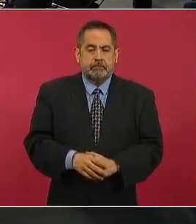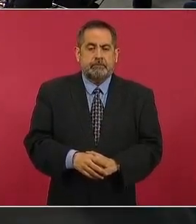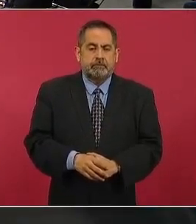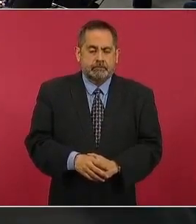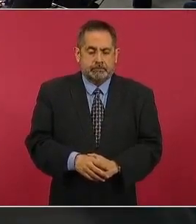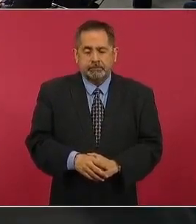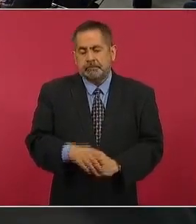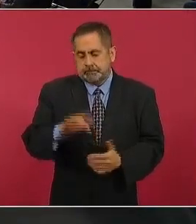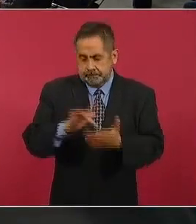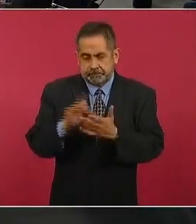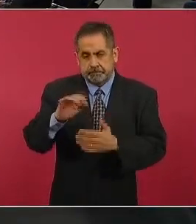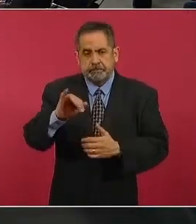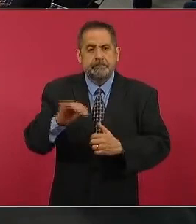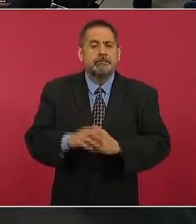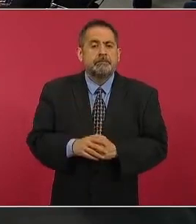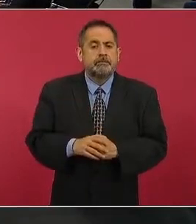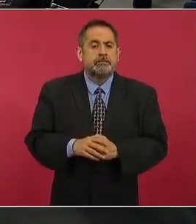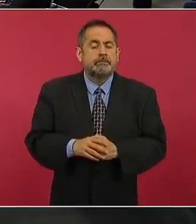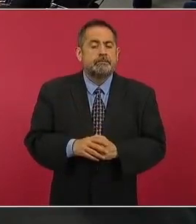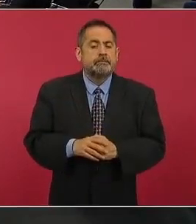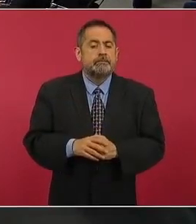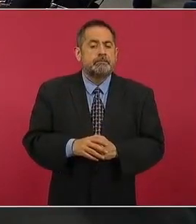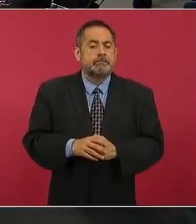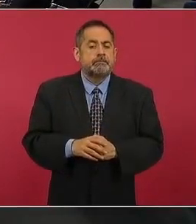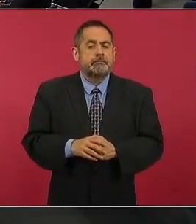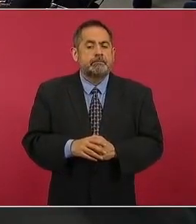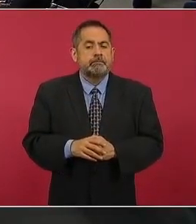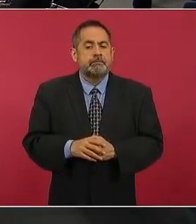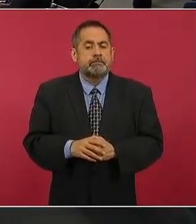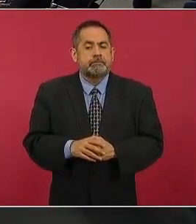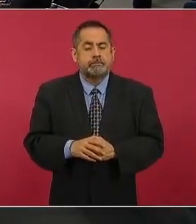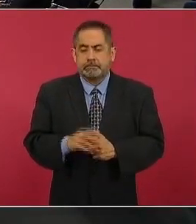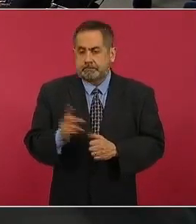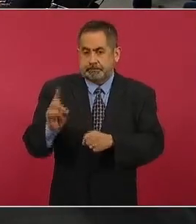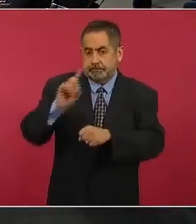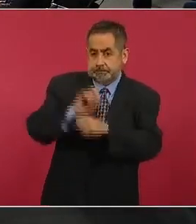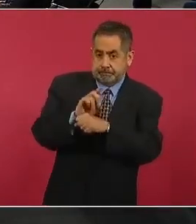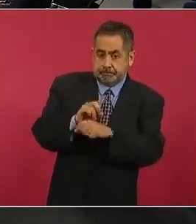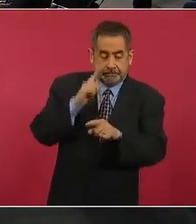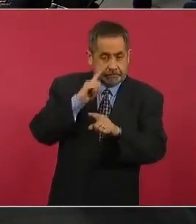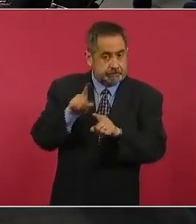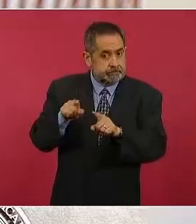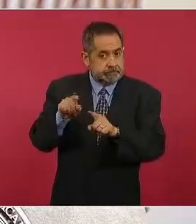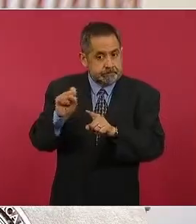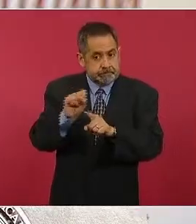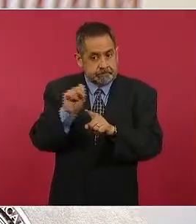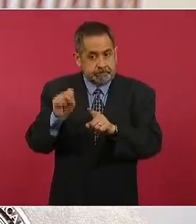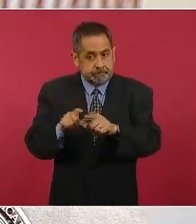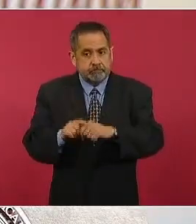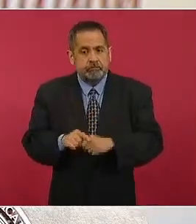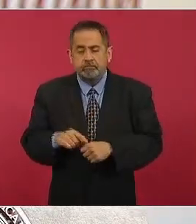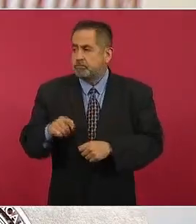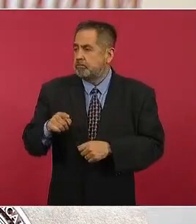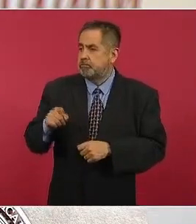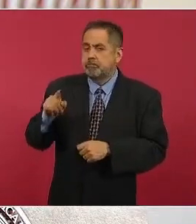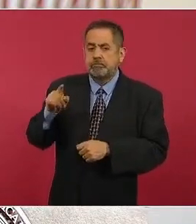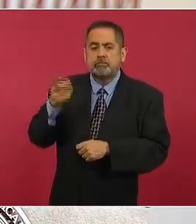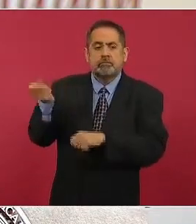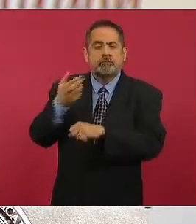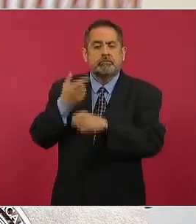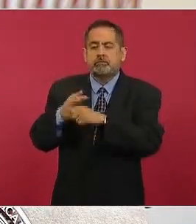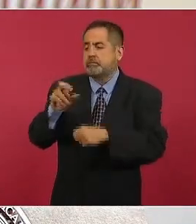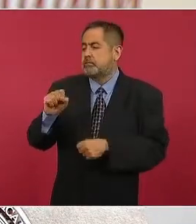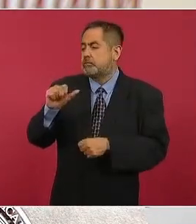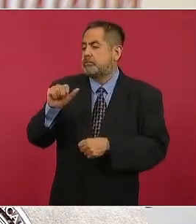Sí, gracias. Desde el día de los hechos, por instrucciones de la secretaria Rosa